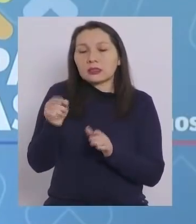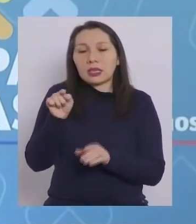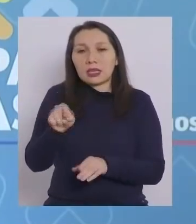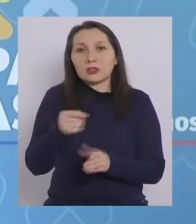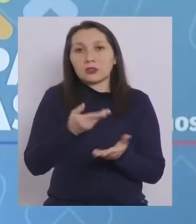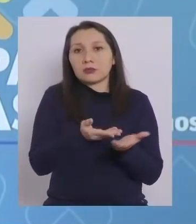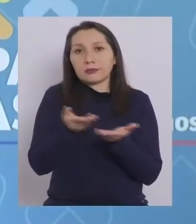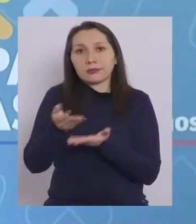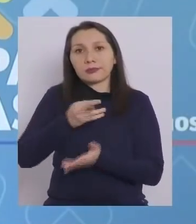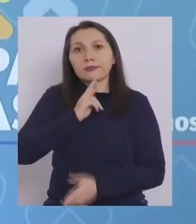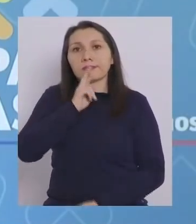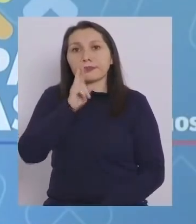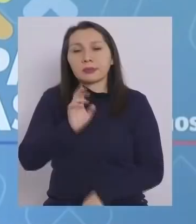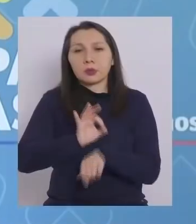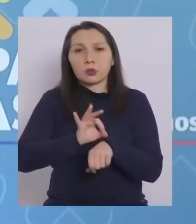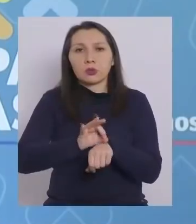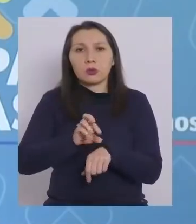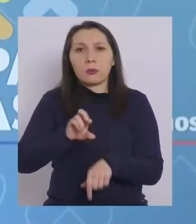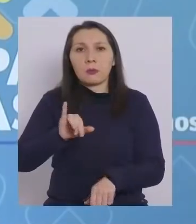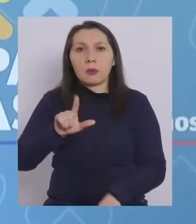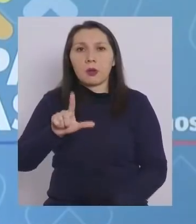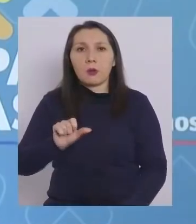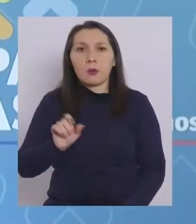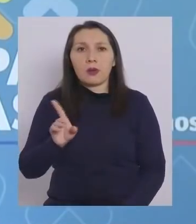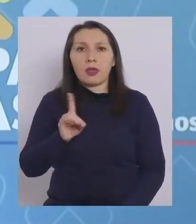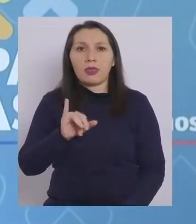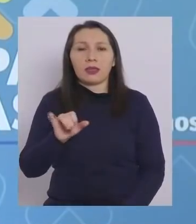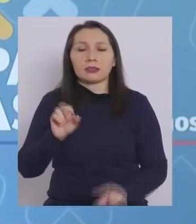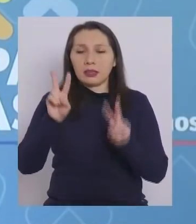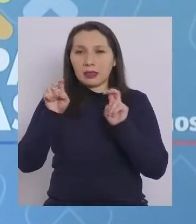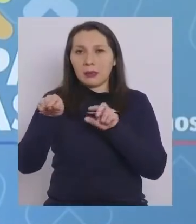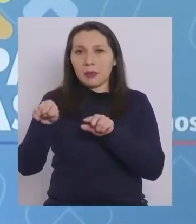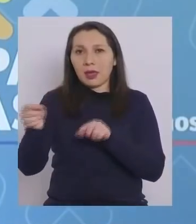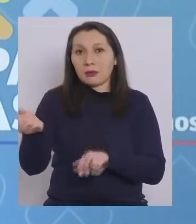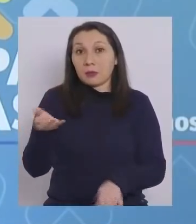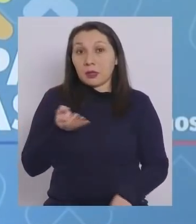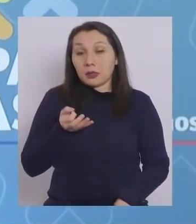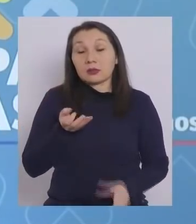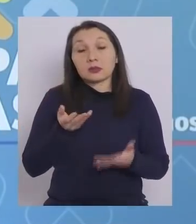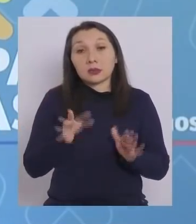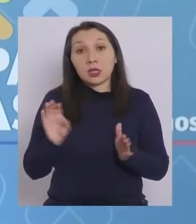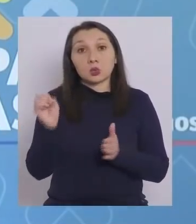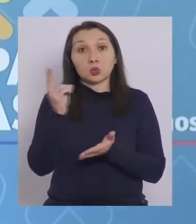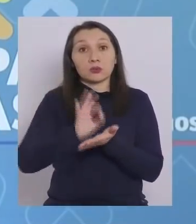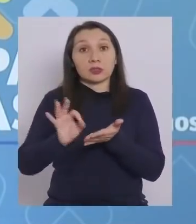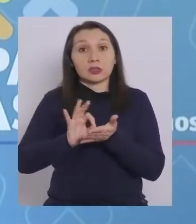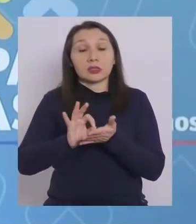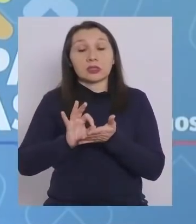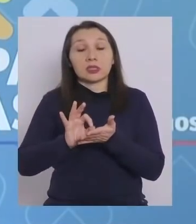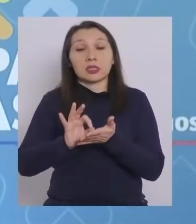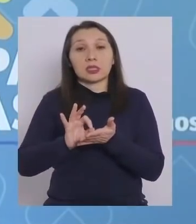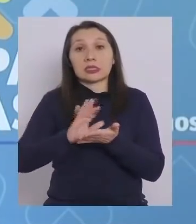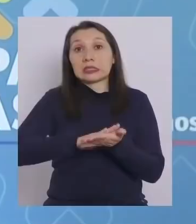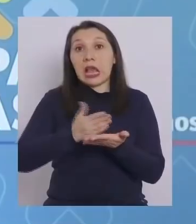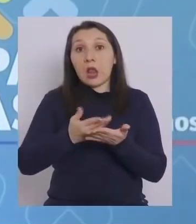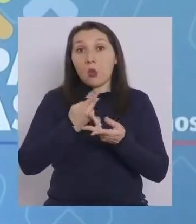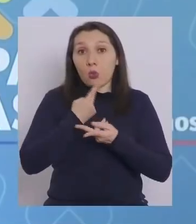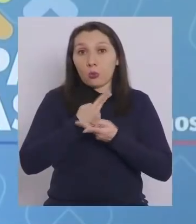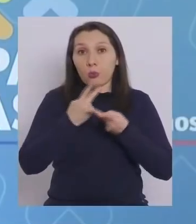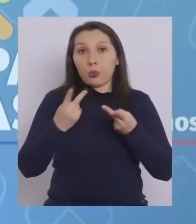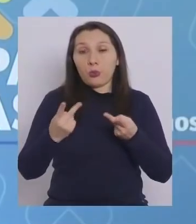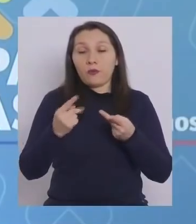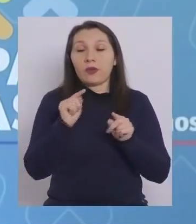Le daré la palabra a la doctora Paula Daza en relación a este tema, ya que la subsidiaria de salud pública